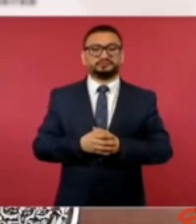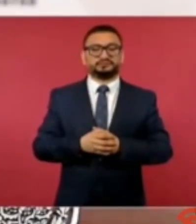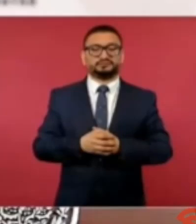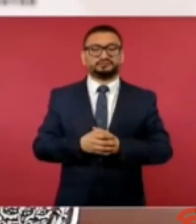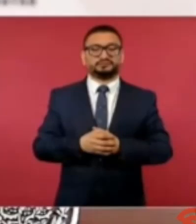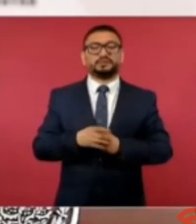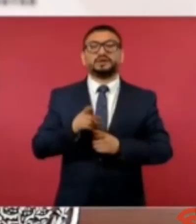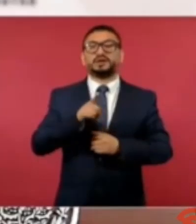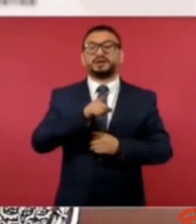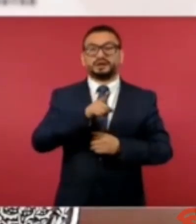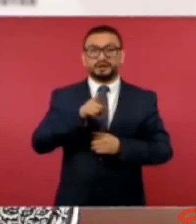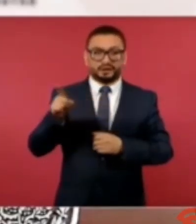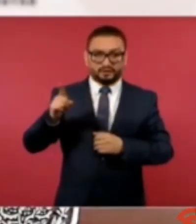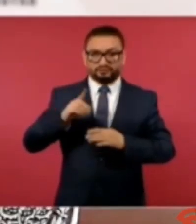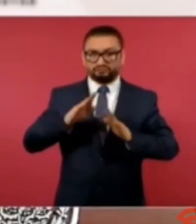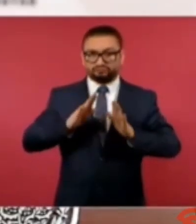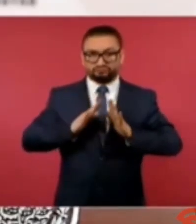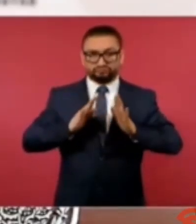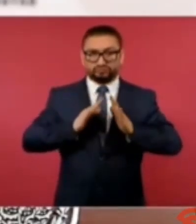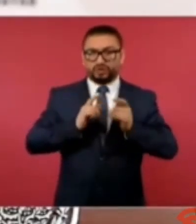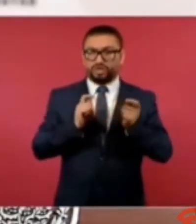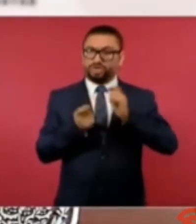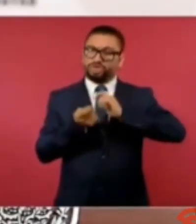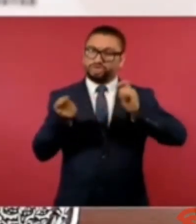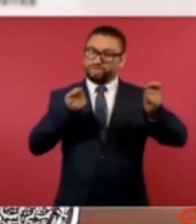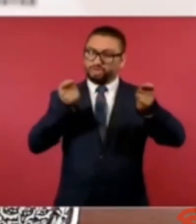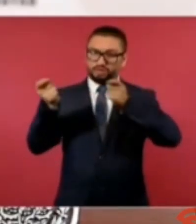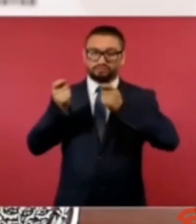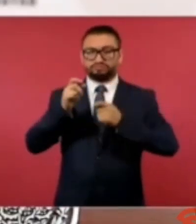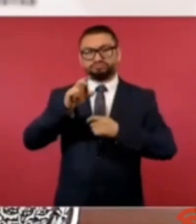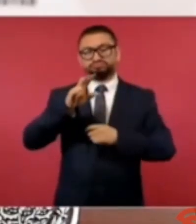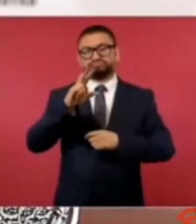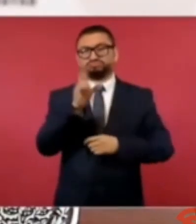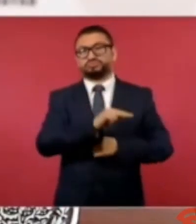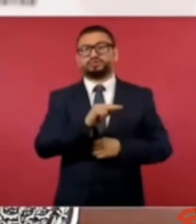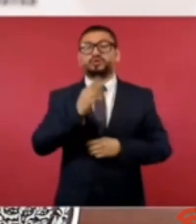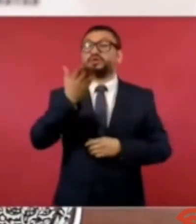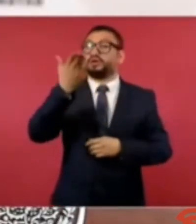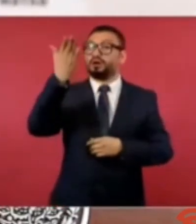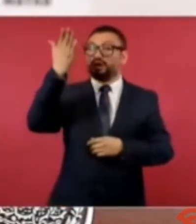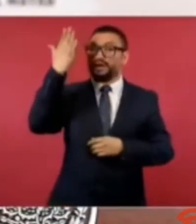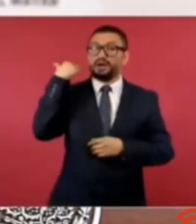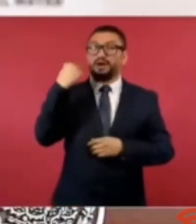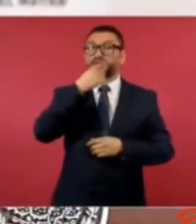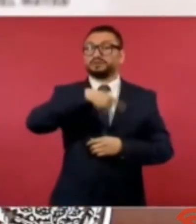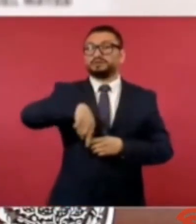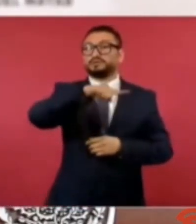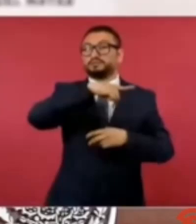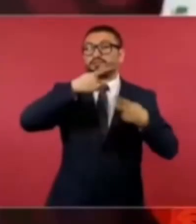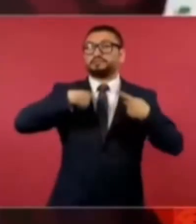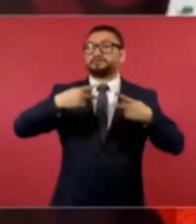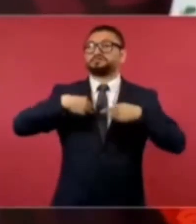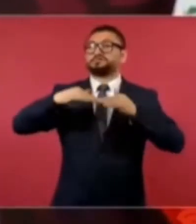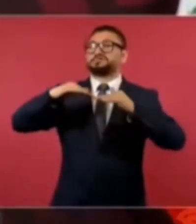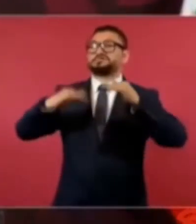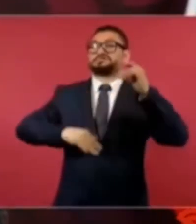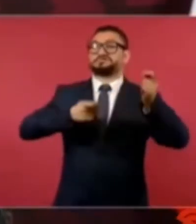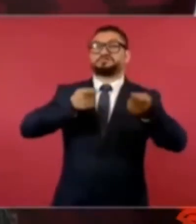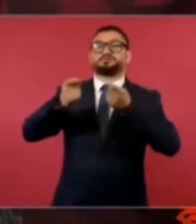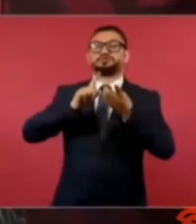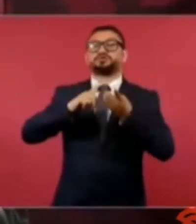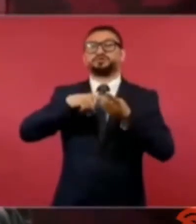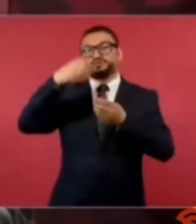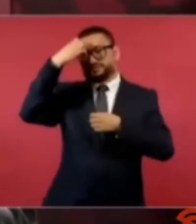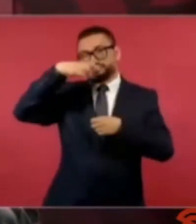manejar por quienes antes dominaban desde el extranjero